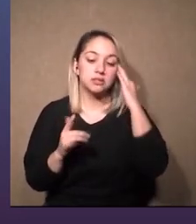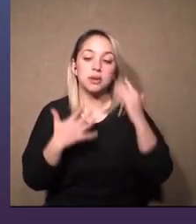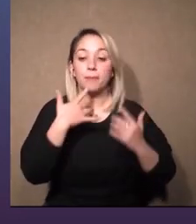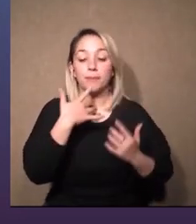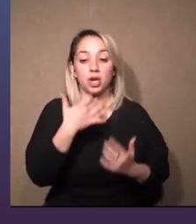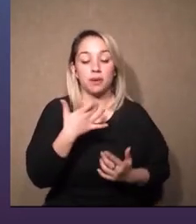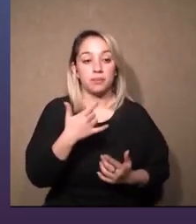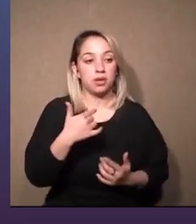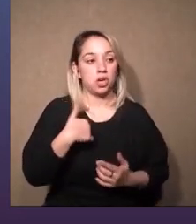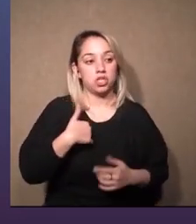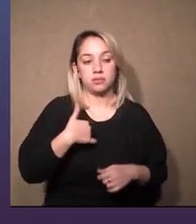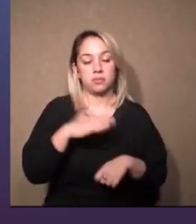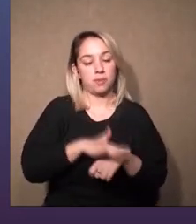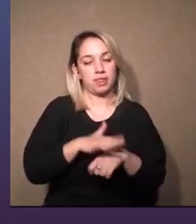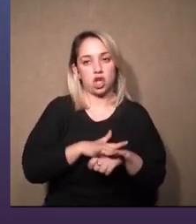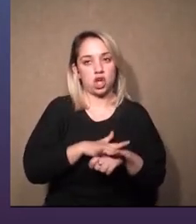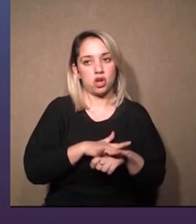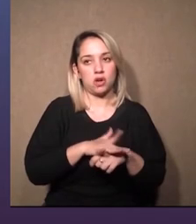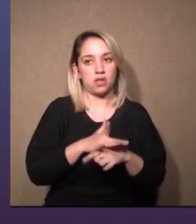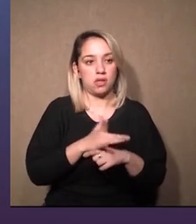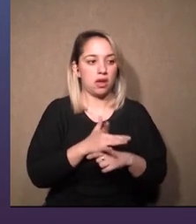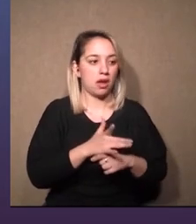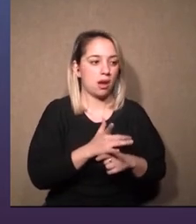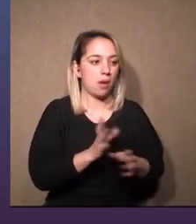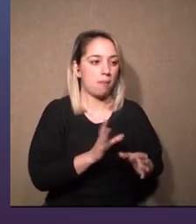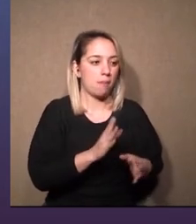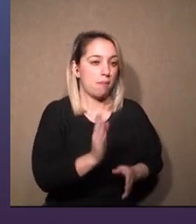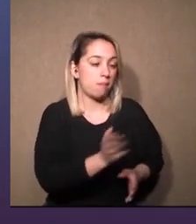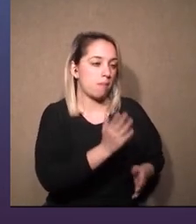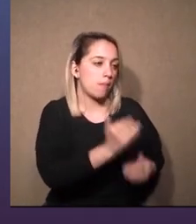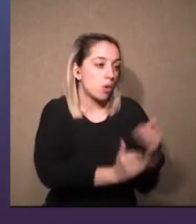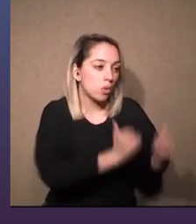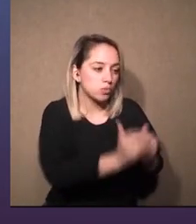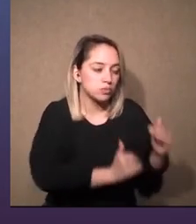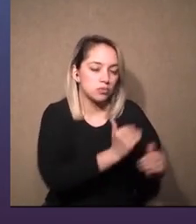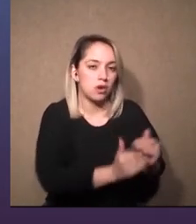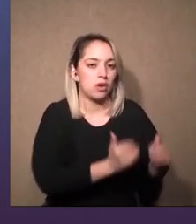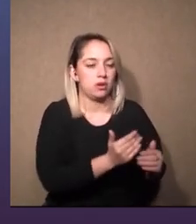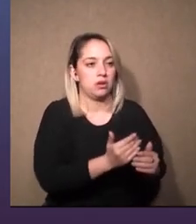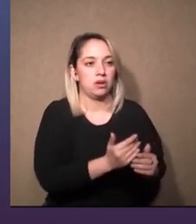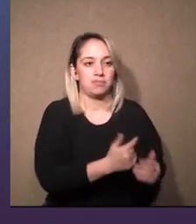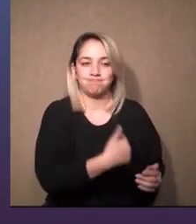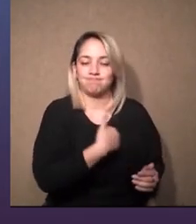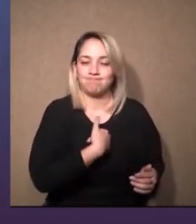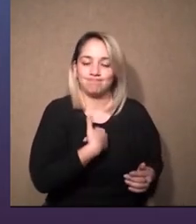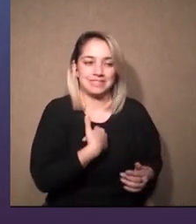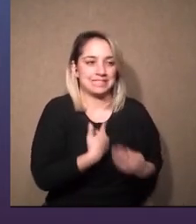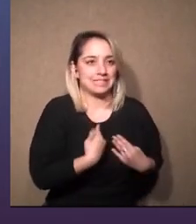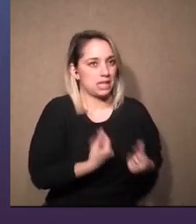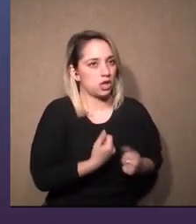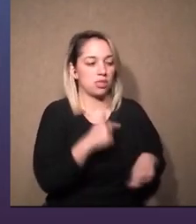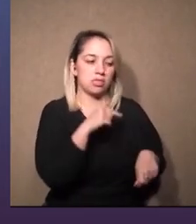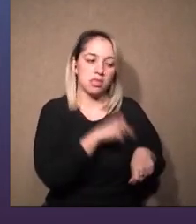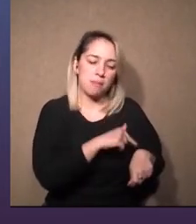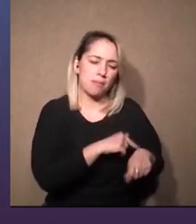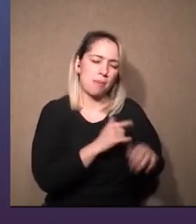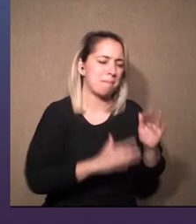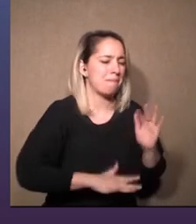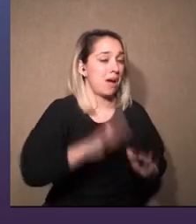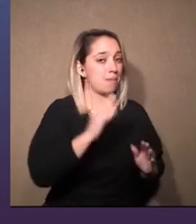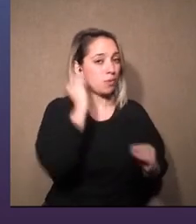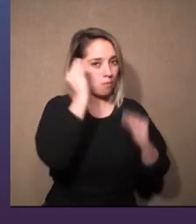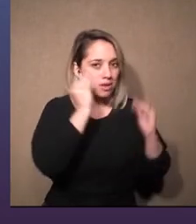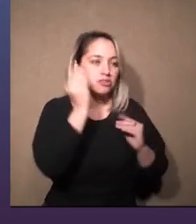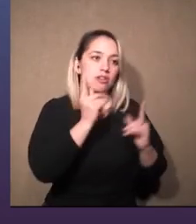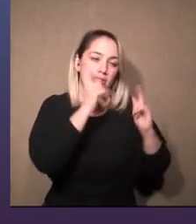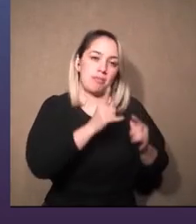estoy en época de producción el tiempo es mi mayor preocupación y